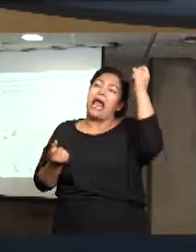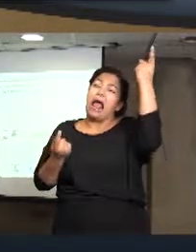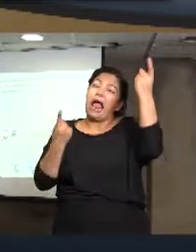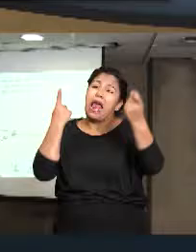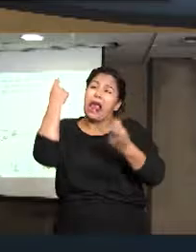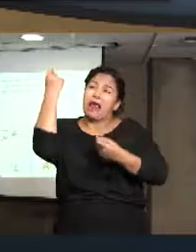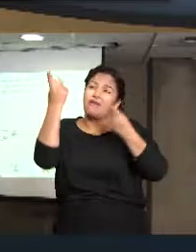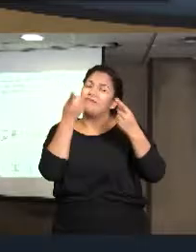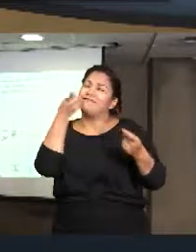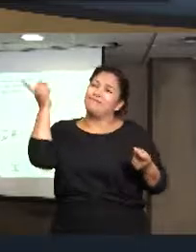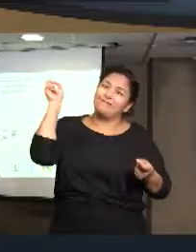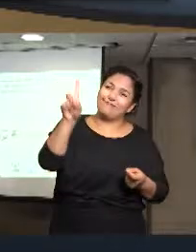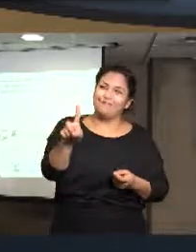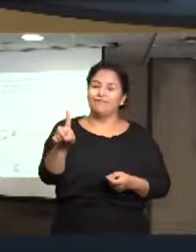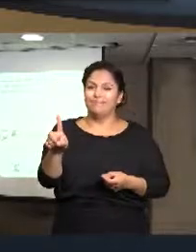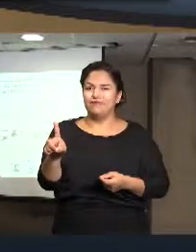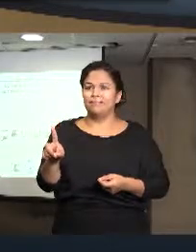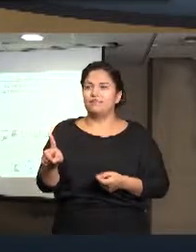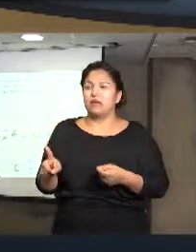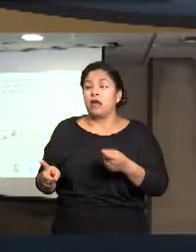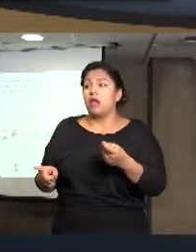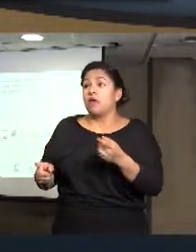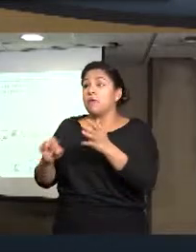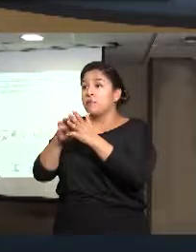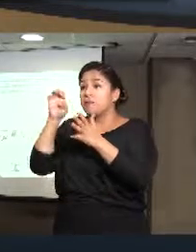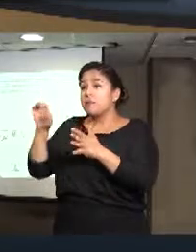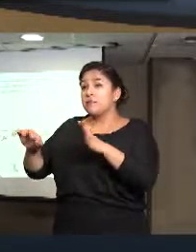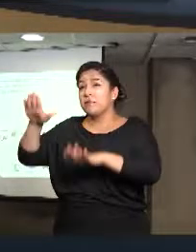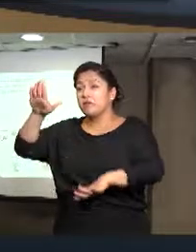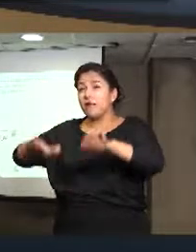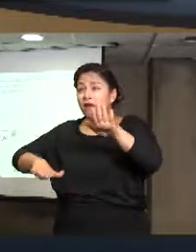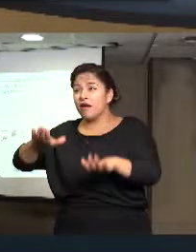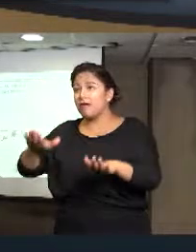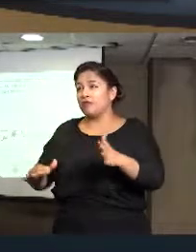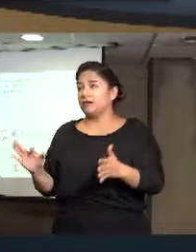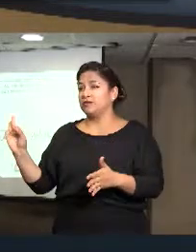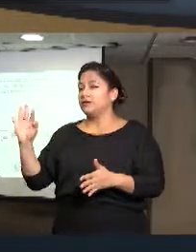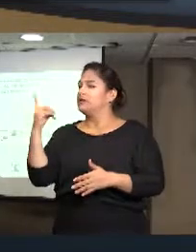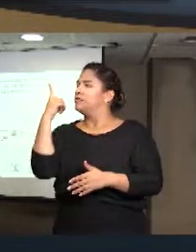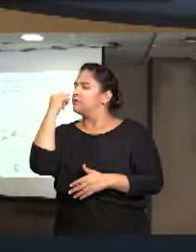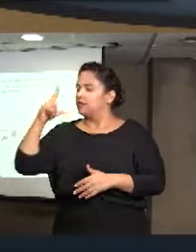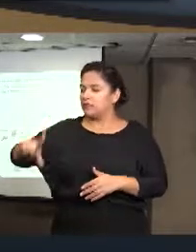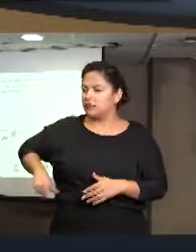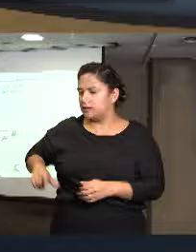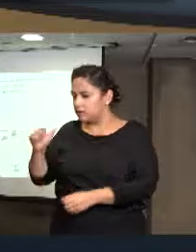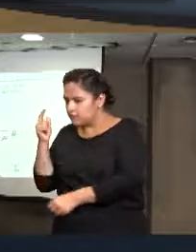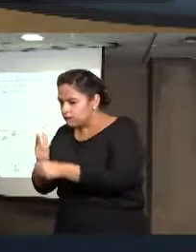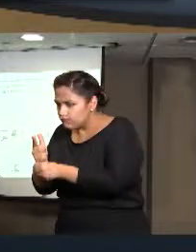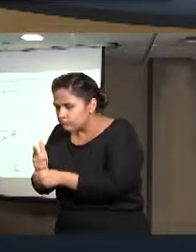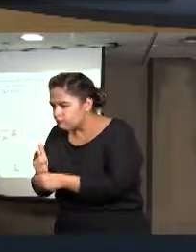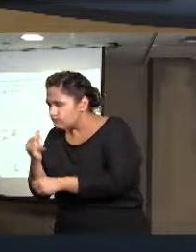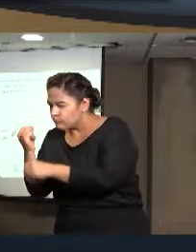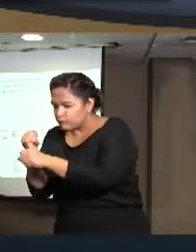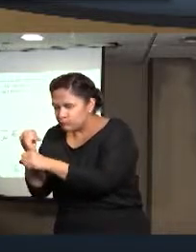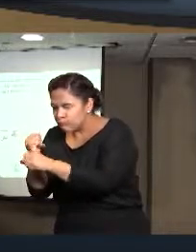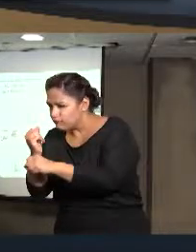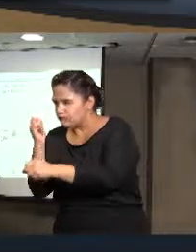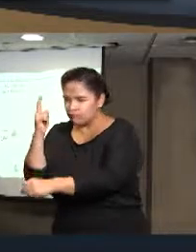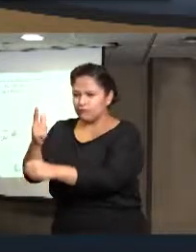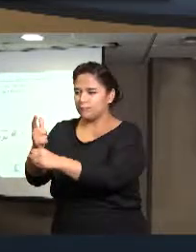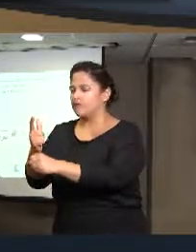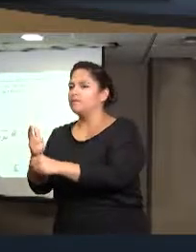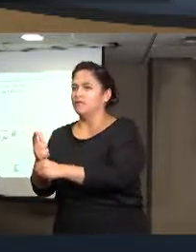ver con operativos que se realizan, tiene que ver con, más bien con una acción proactiva por parte de las instituciones